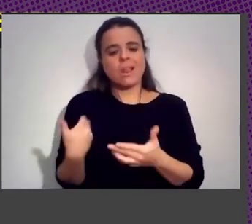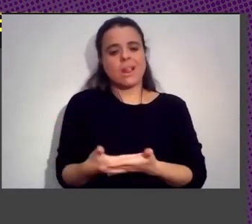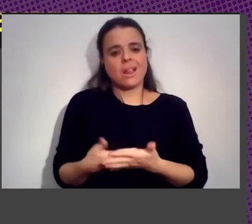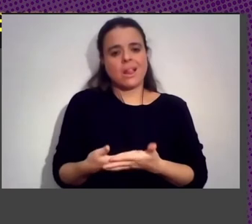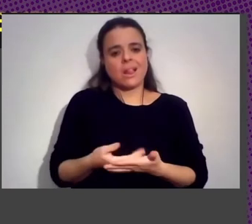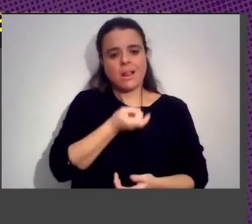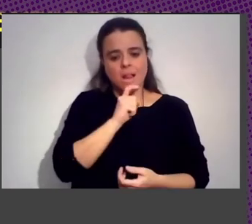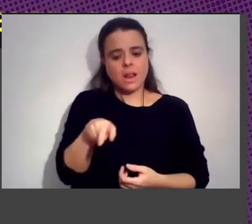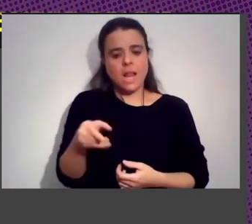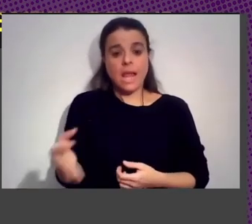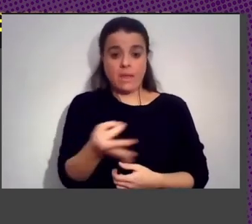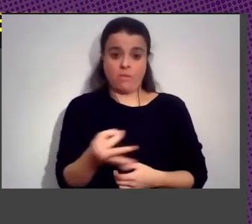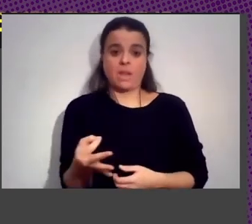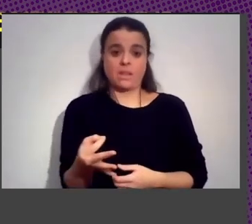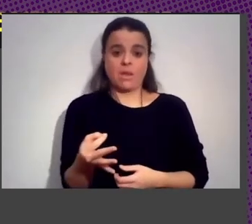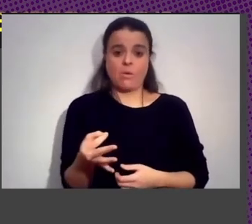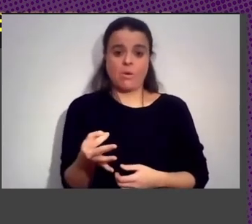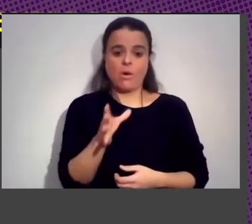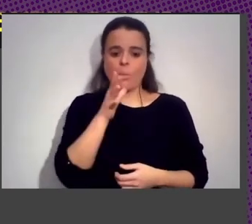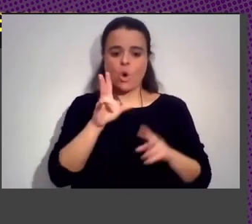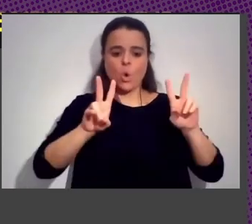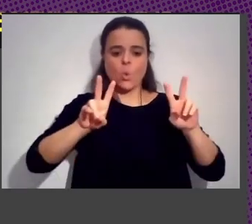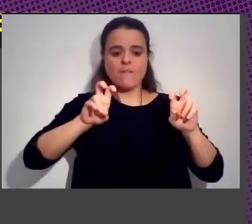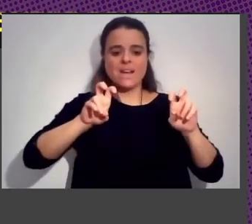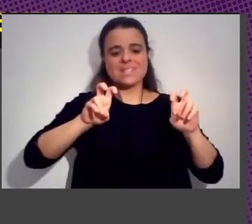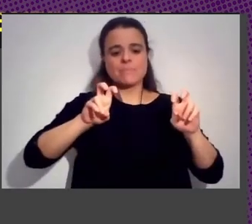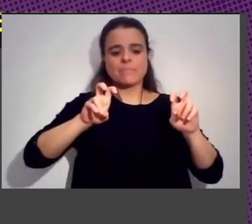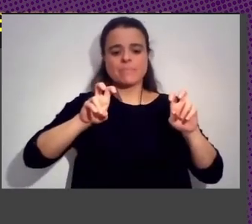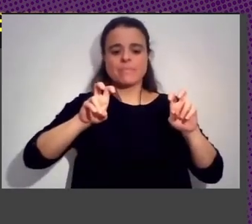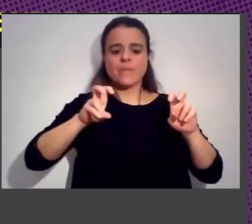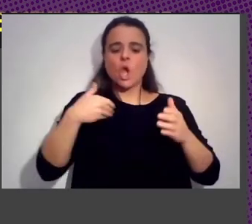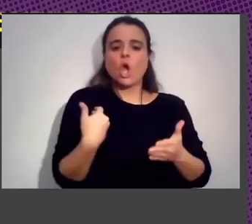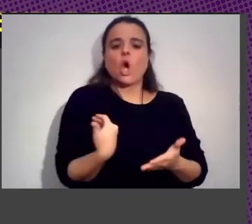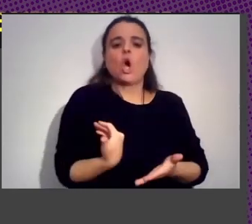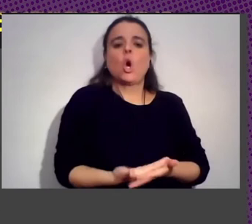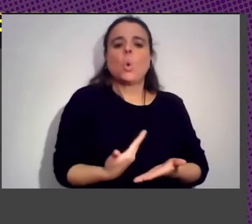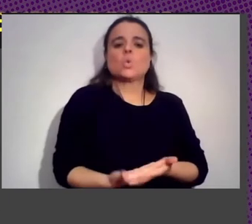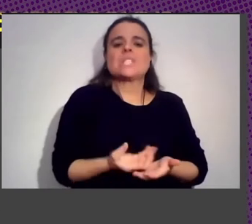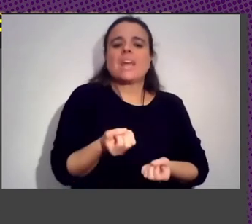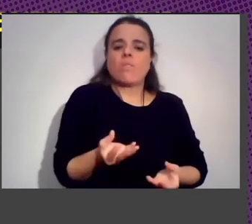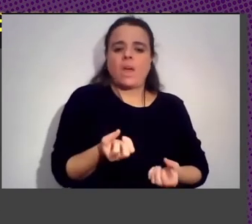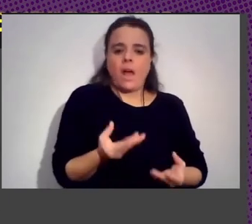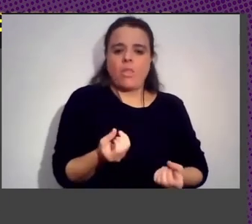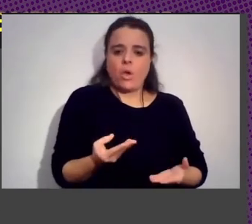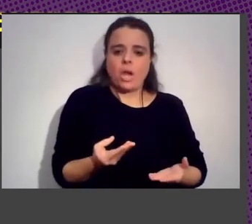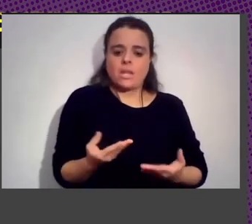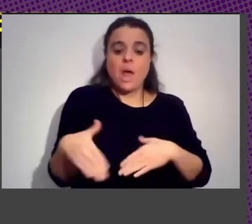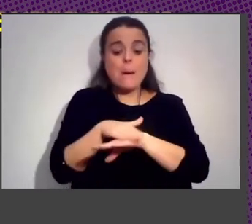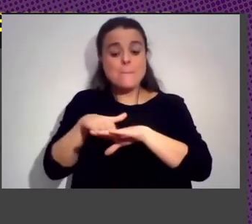Efectivo Porque Las Nuevas Racionalidades Justificaciones Que Se Están Usando Se Basan En Las Antiguas